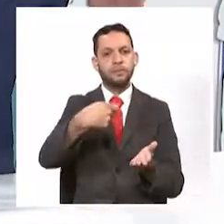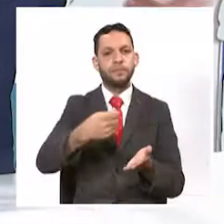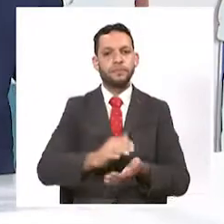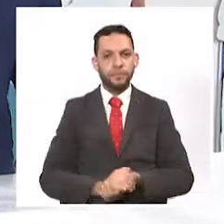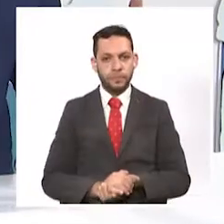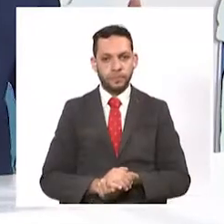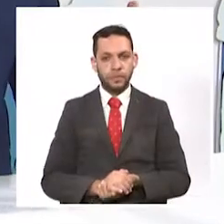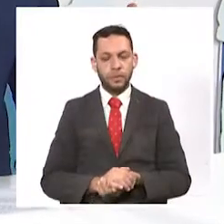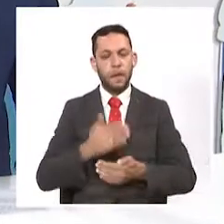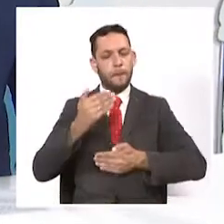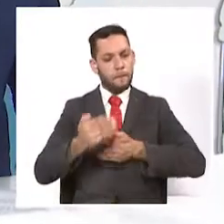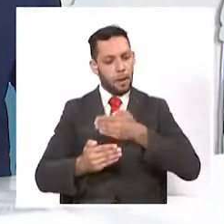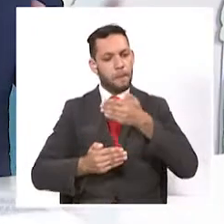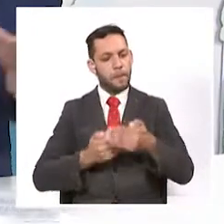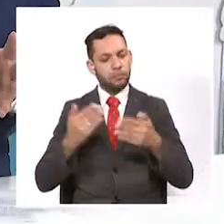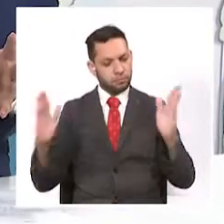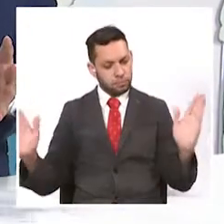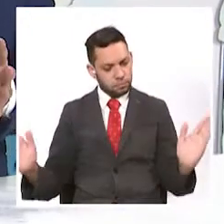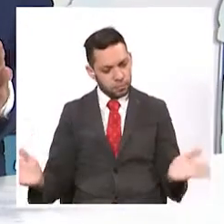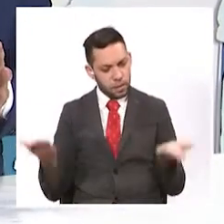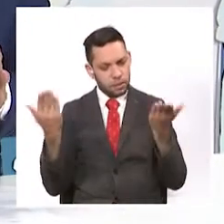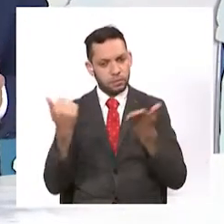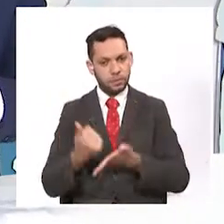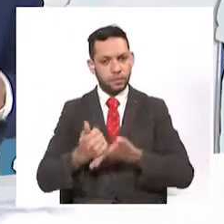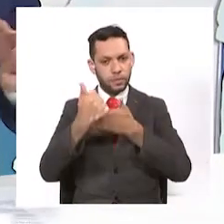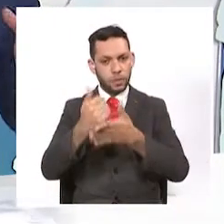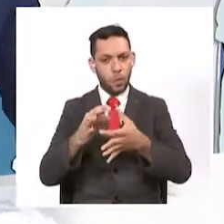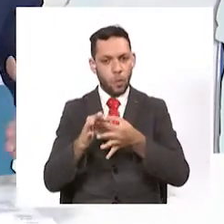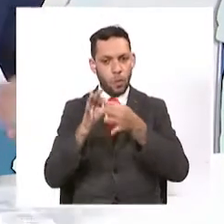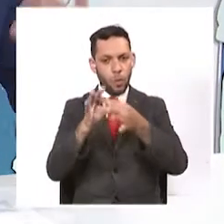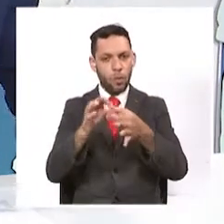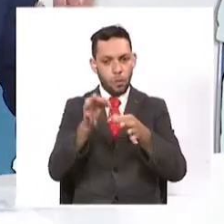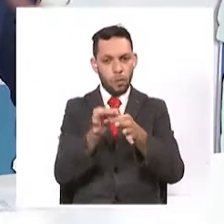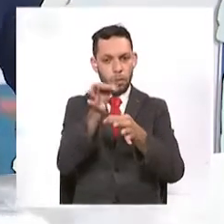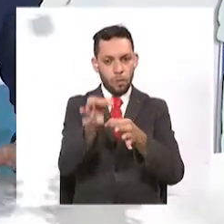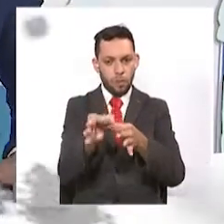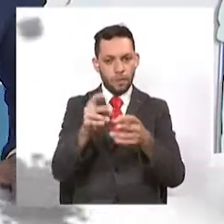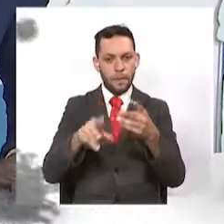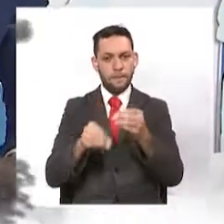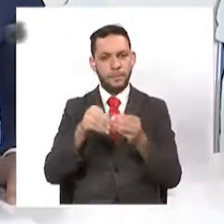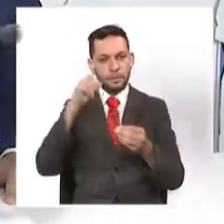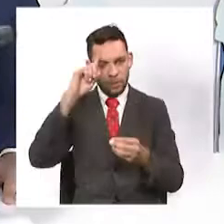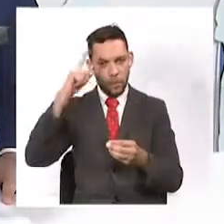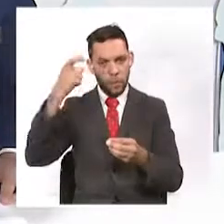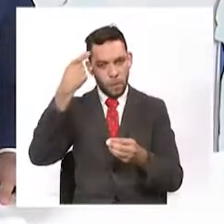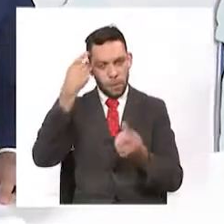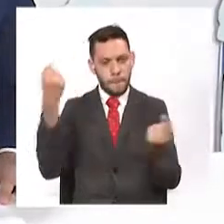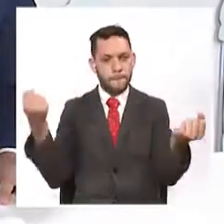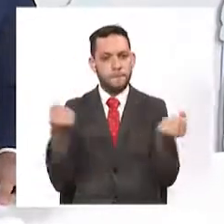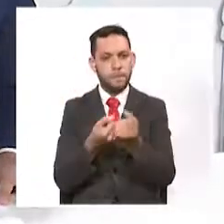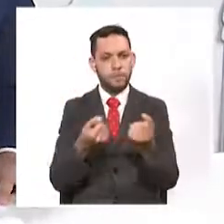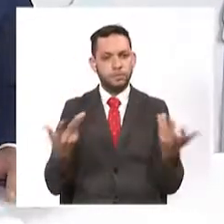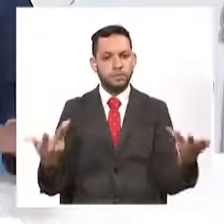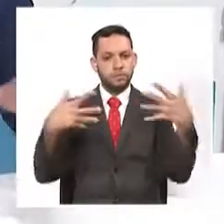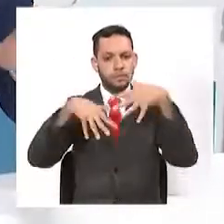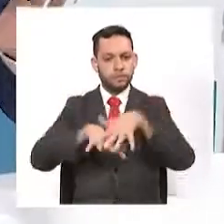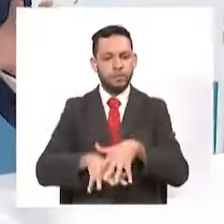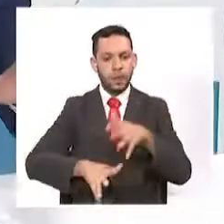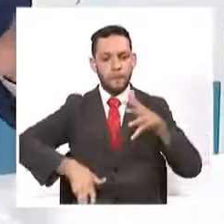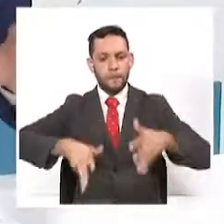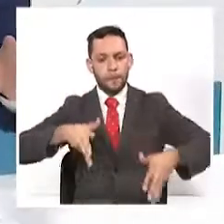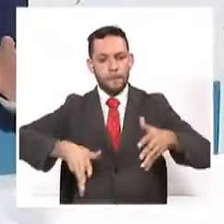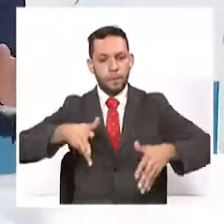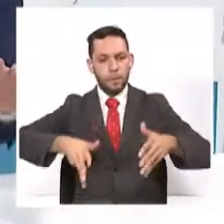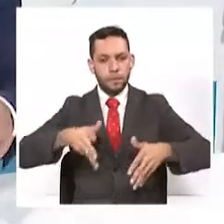Un proceso que hay que resaltar y que está articulado entre municipio y gobernación que por su parte también tiene a varios atletas de alto rendimiento en ese